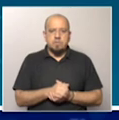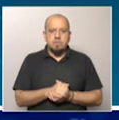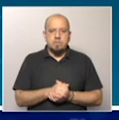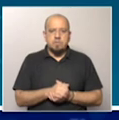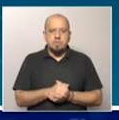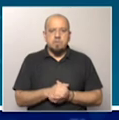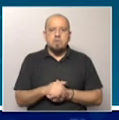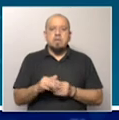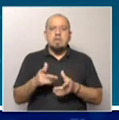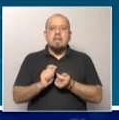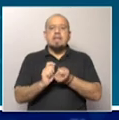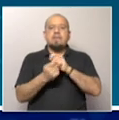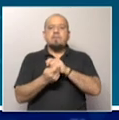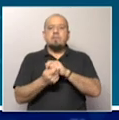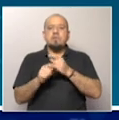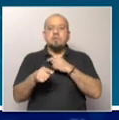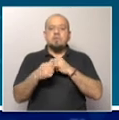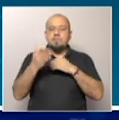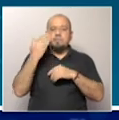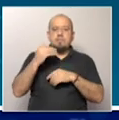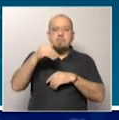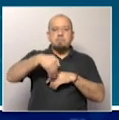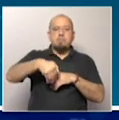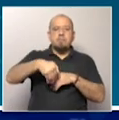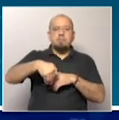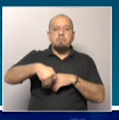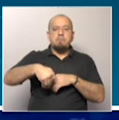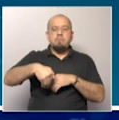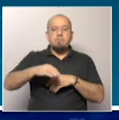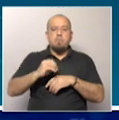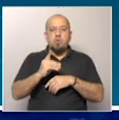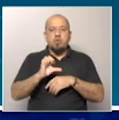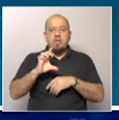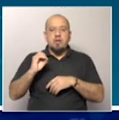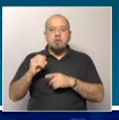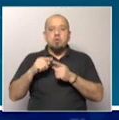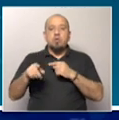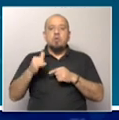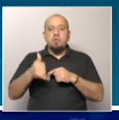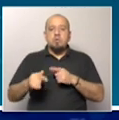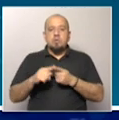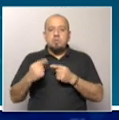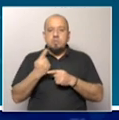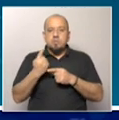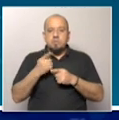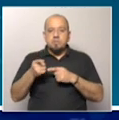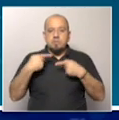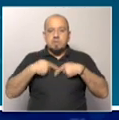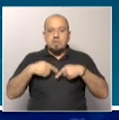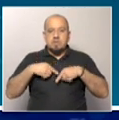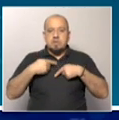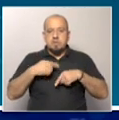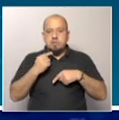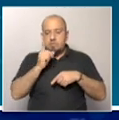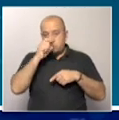La transformación del viejo mercado modelo en una unidad agroalimentaria con cierta autonomía, donde la Intendencia de